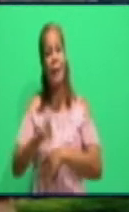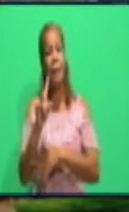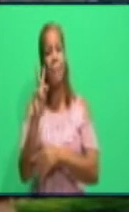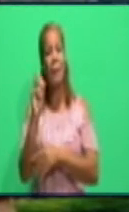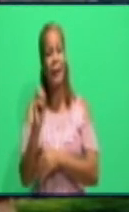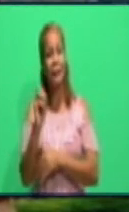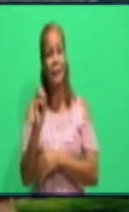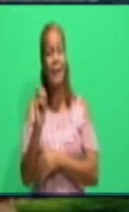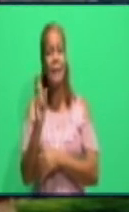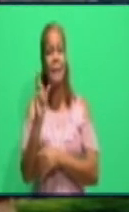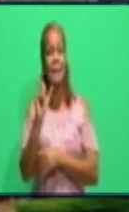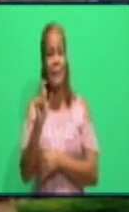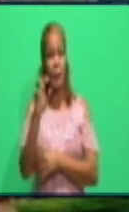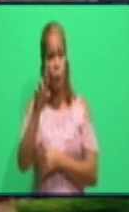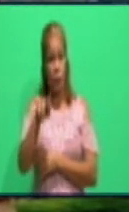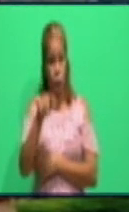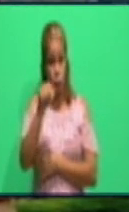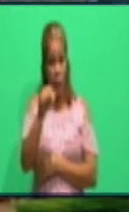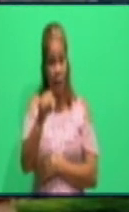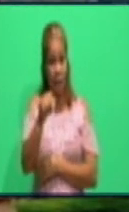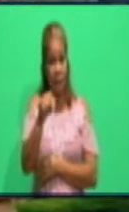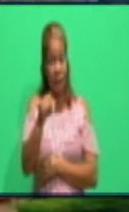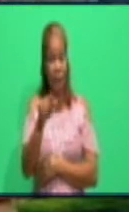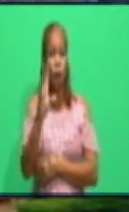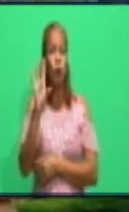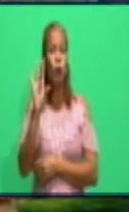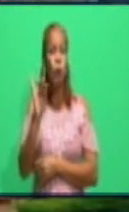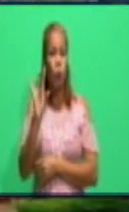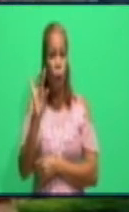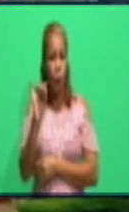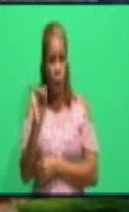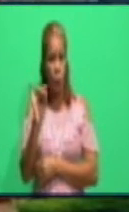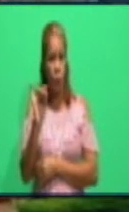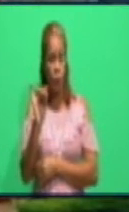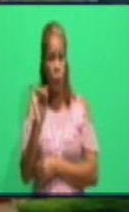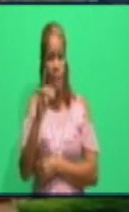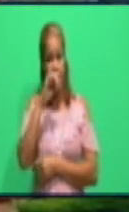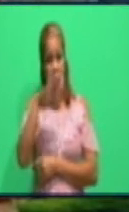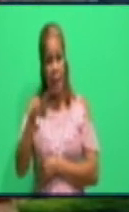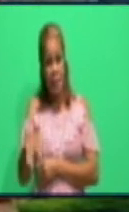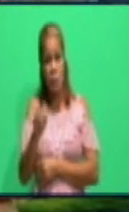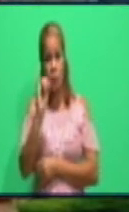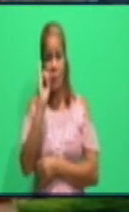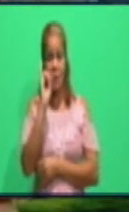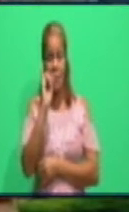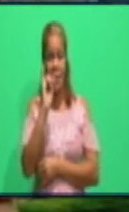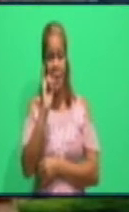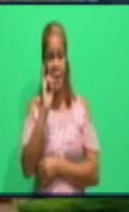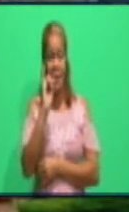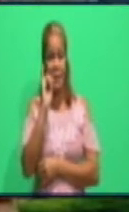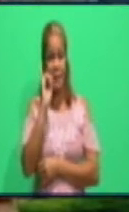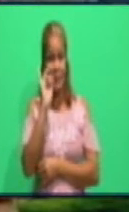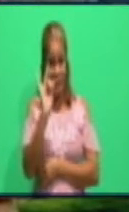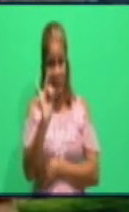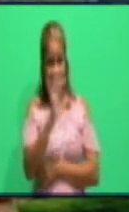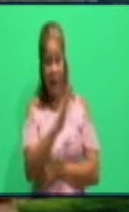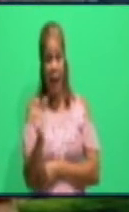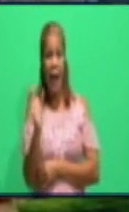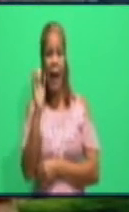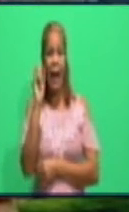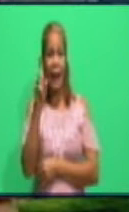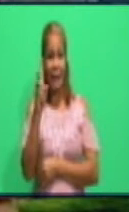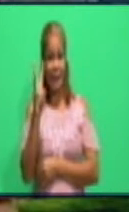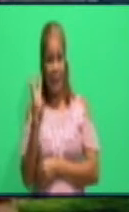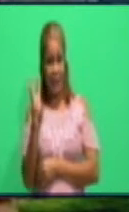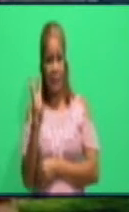que allí llegó el yogur para niños de 7 a 13. Cuando ella salió de su trabajo, que llegó a la carnicería a las 12 y 5 del mediodía, le